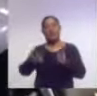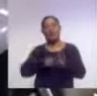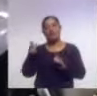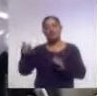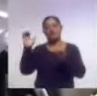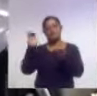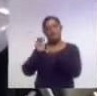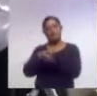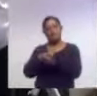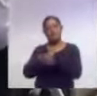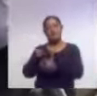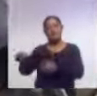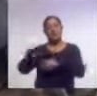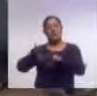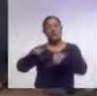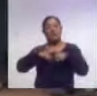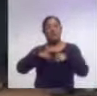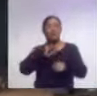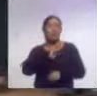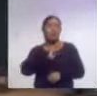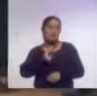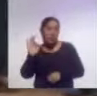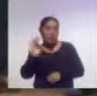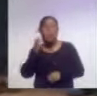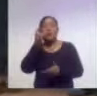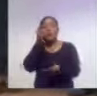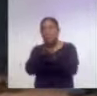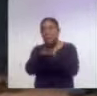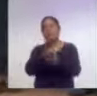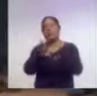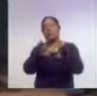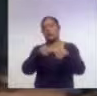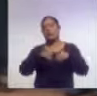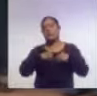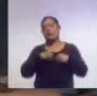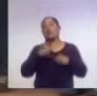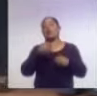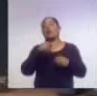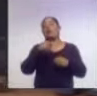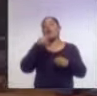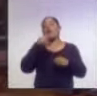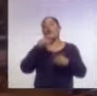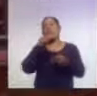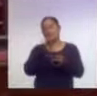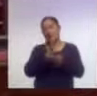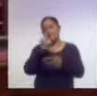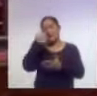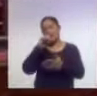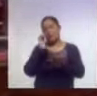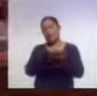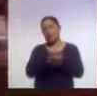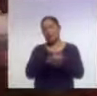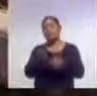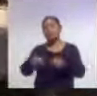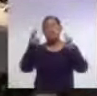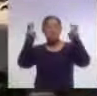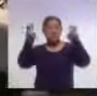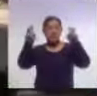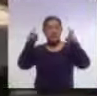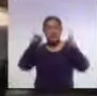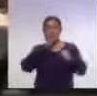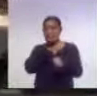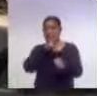La adopción puede darse solamente a los matrimonios. Y tenemos temas tan especiales y tan marcados como